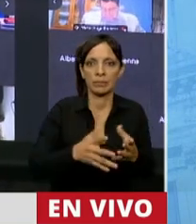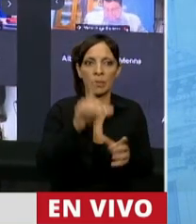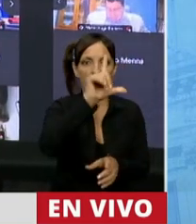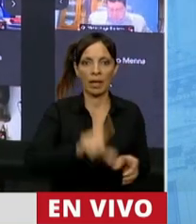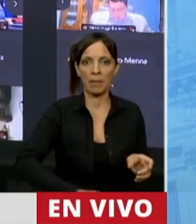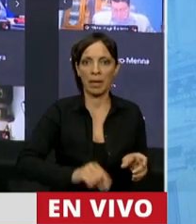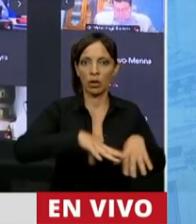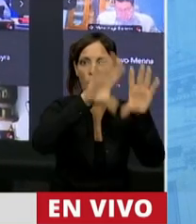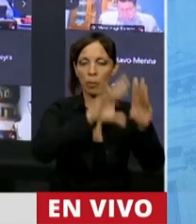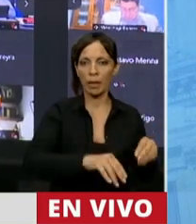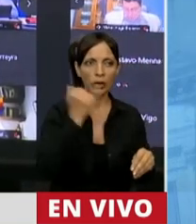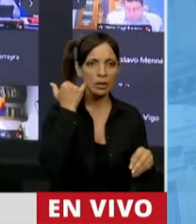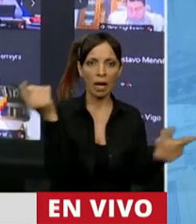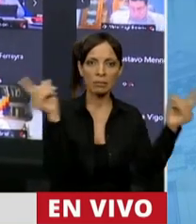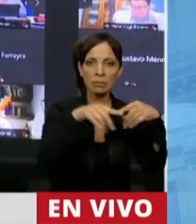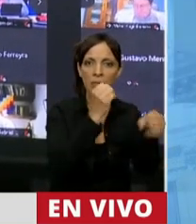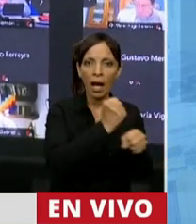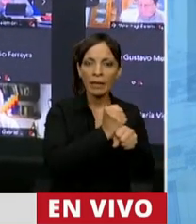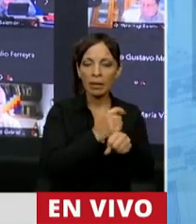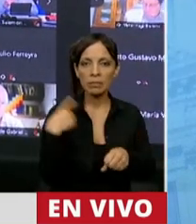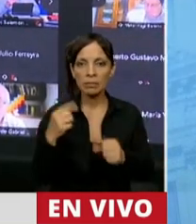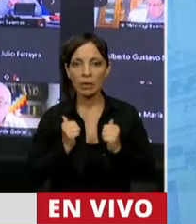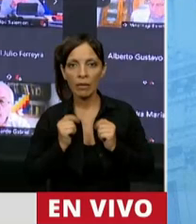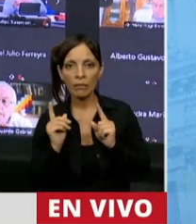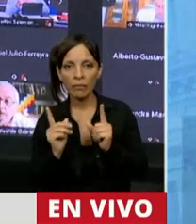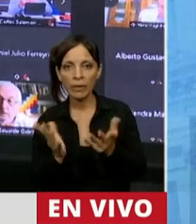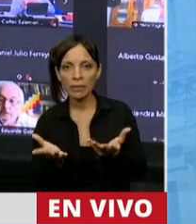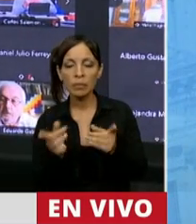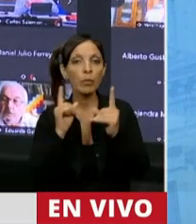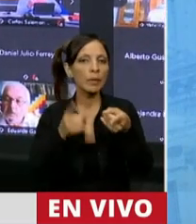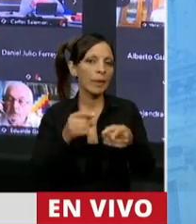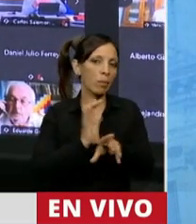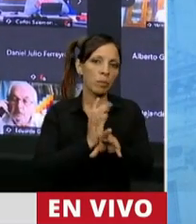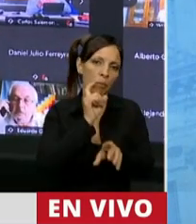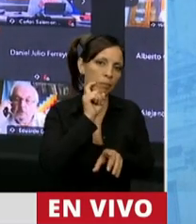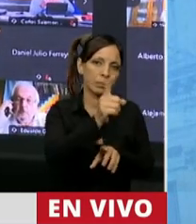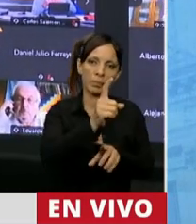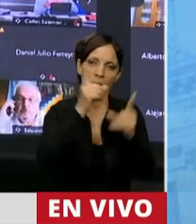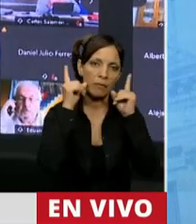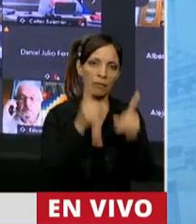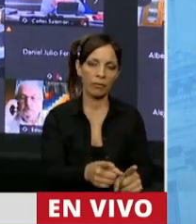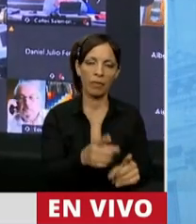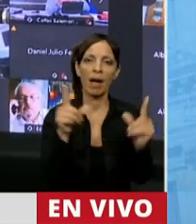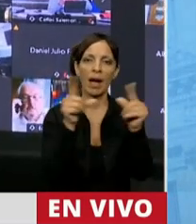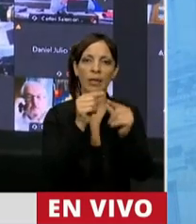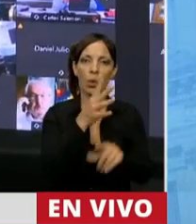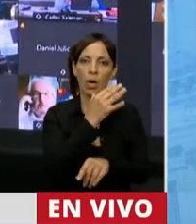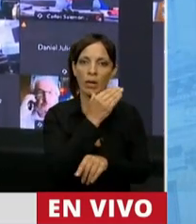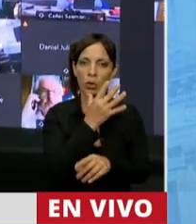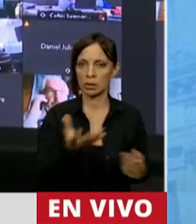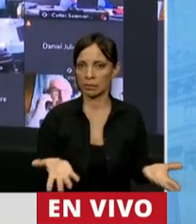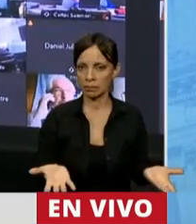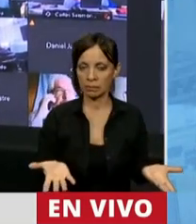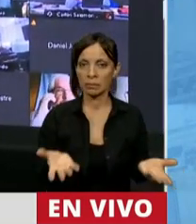trabaja, sino ya también por violación concreta y permanente al artículo 14, porque